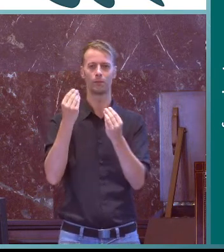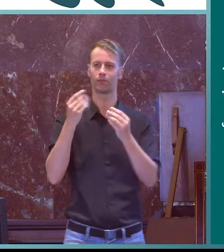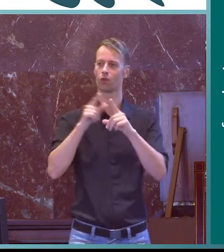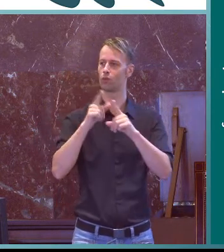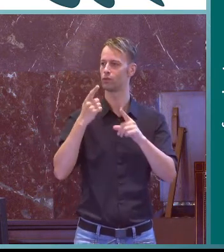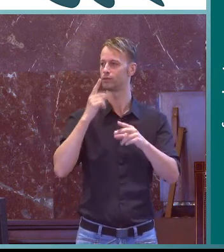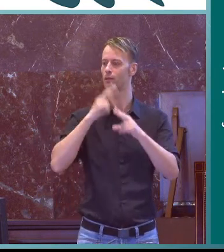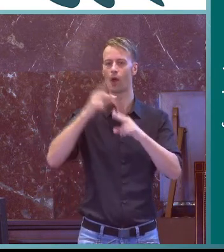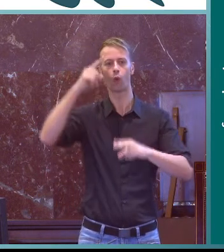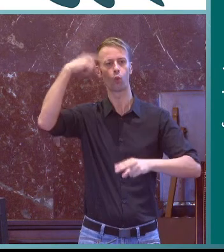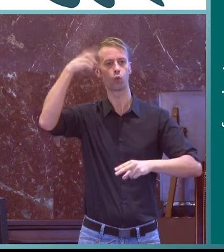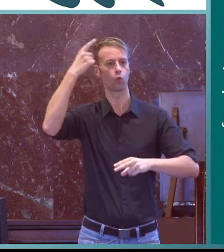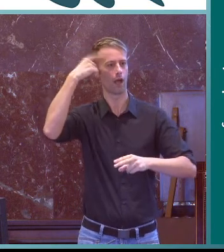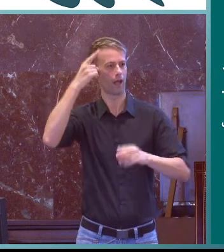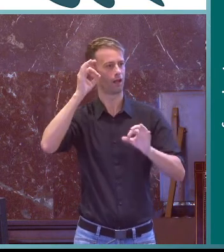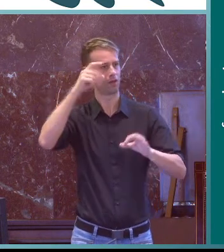parque